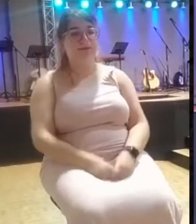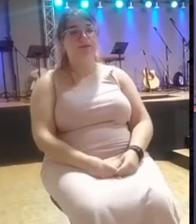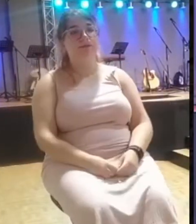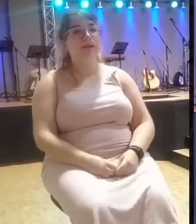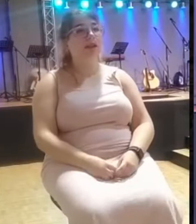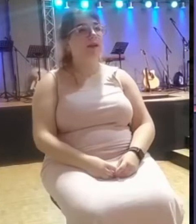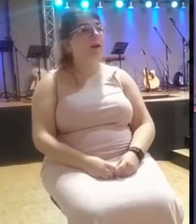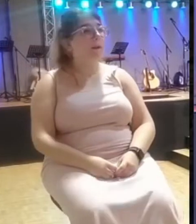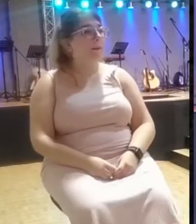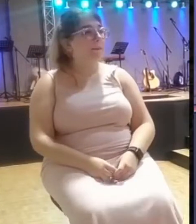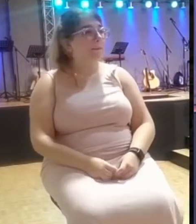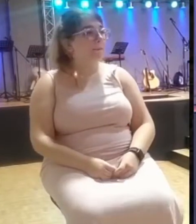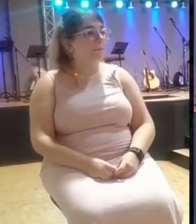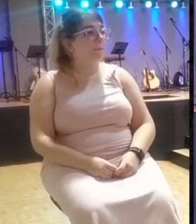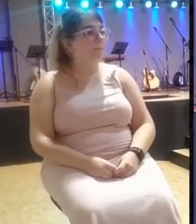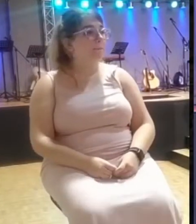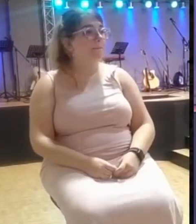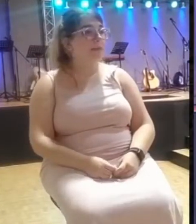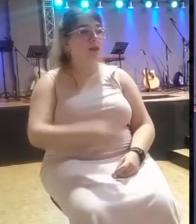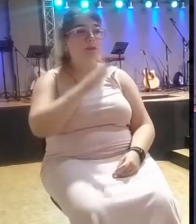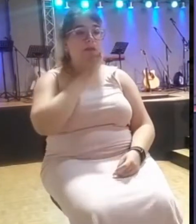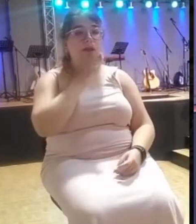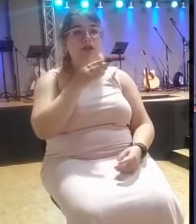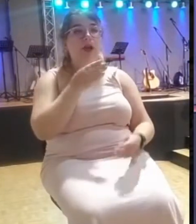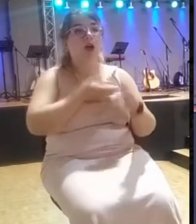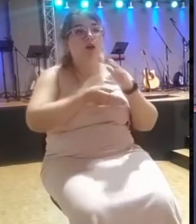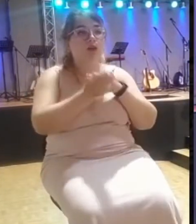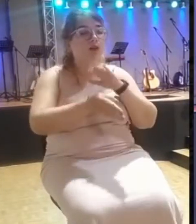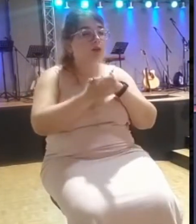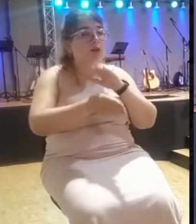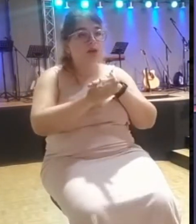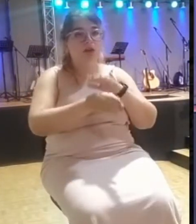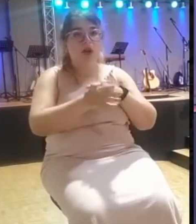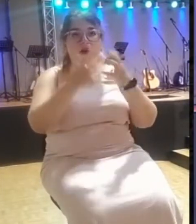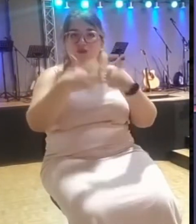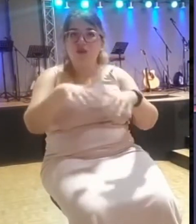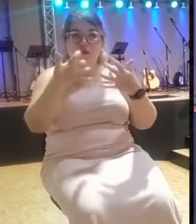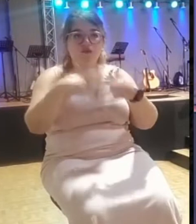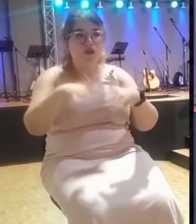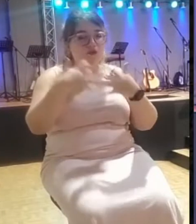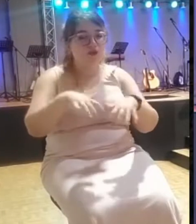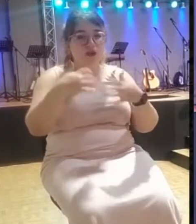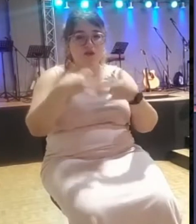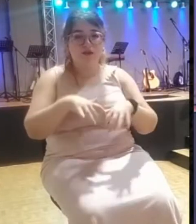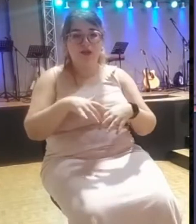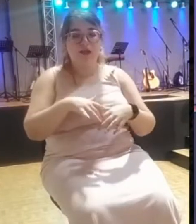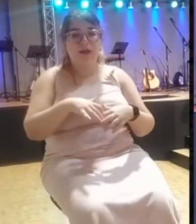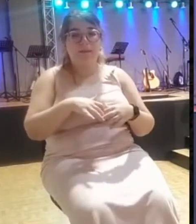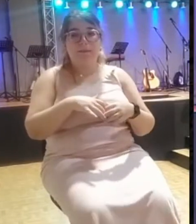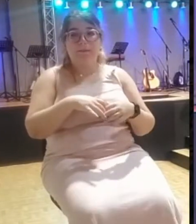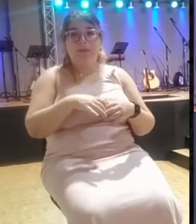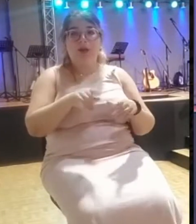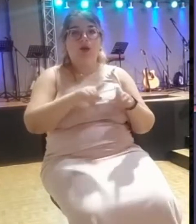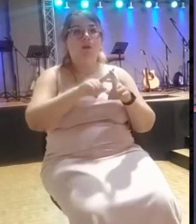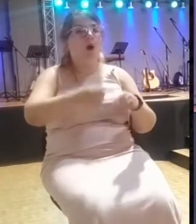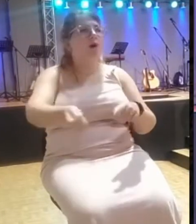Y como no pasaba nada, ellos se sajaban con lancetas. sea, hacían sangre,